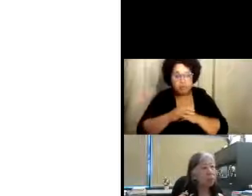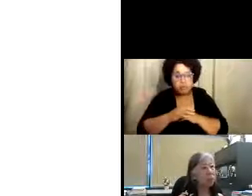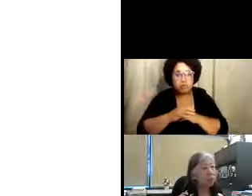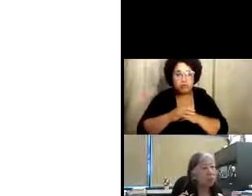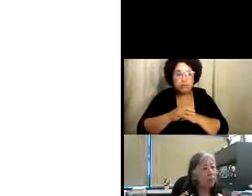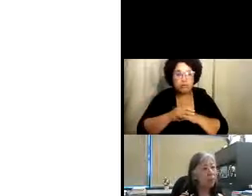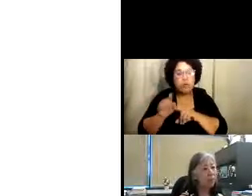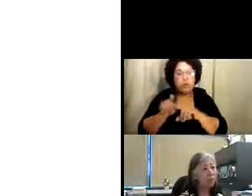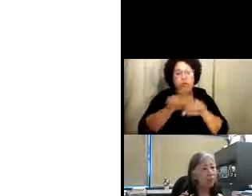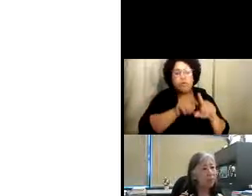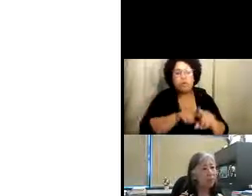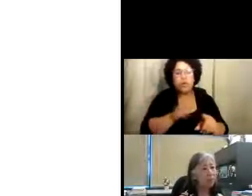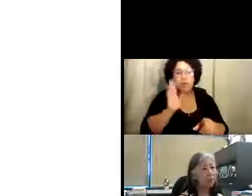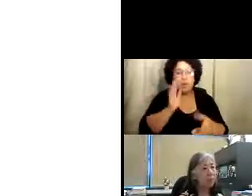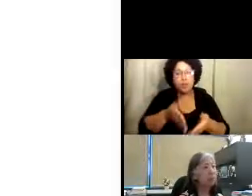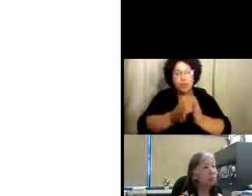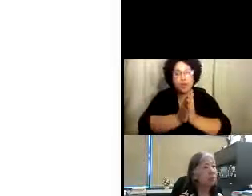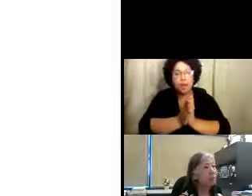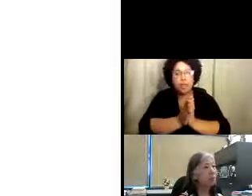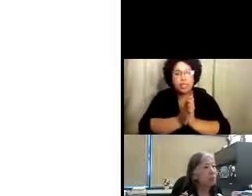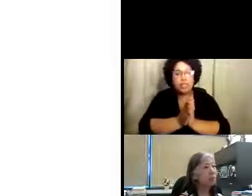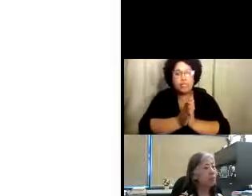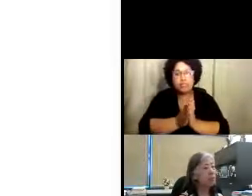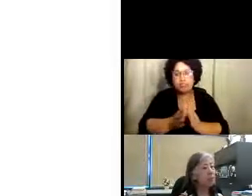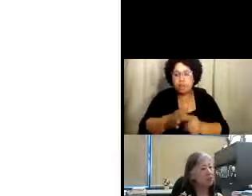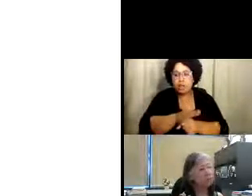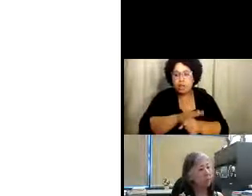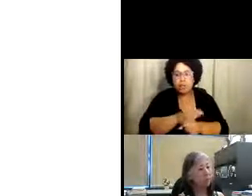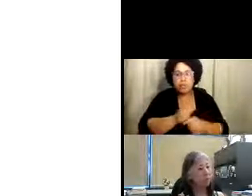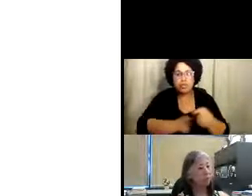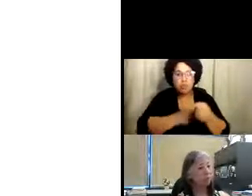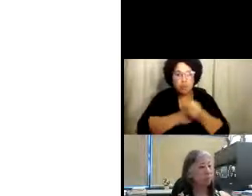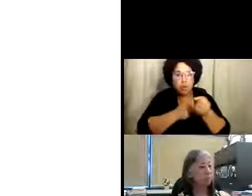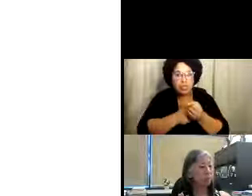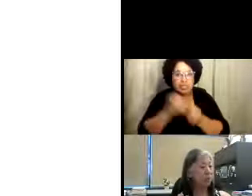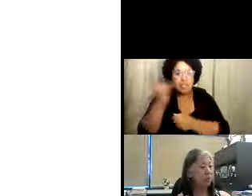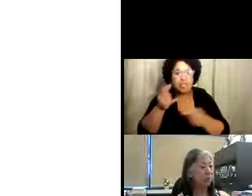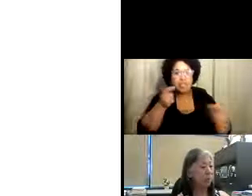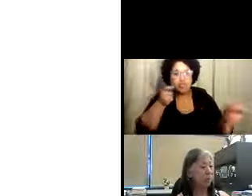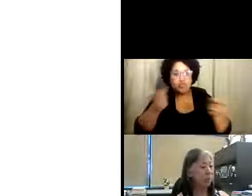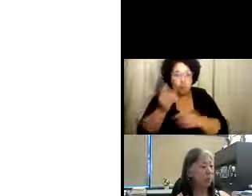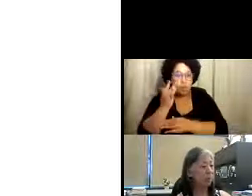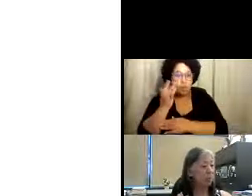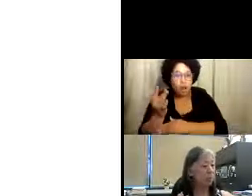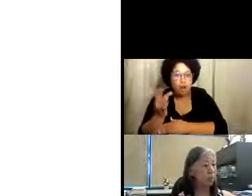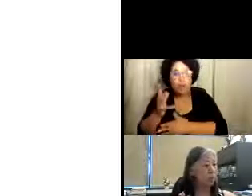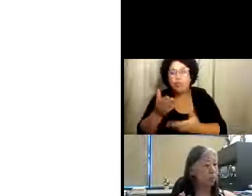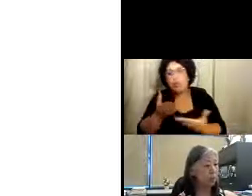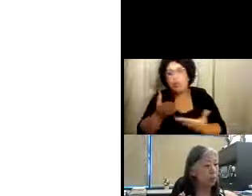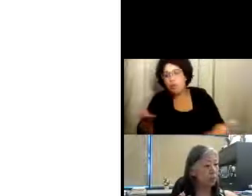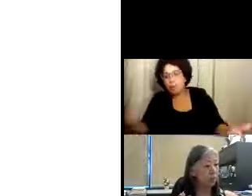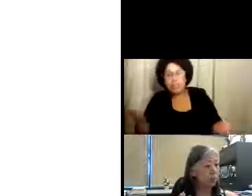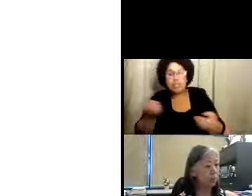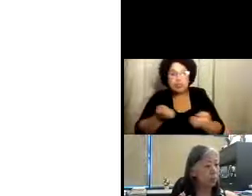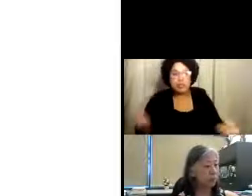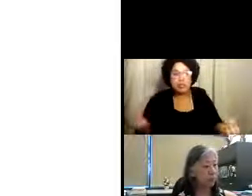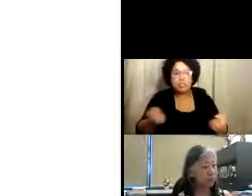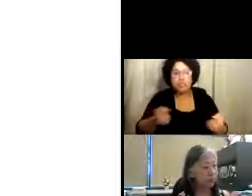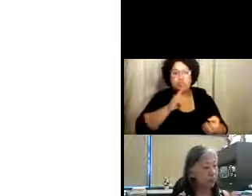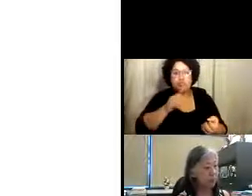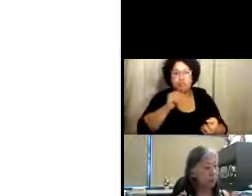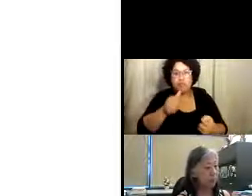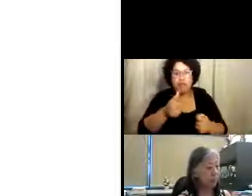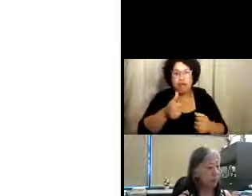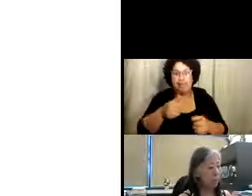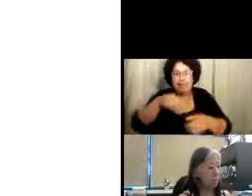Ellos van a mantener o practicar distanciamiento social, usar la PPE. Van a pedir a un espacio